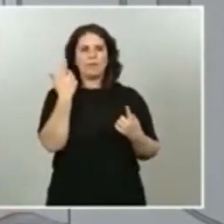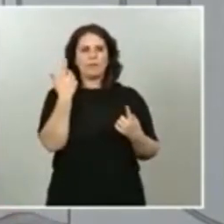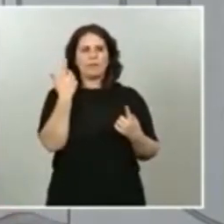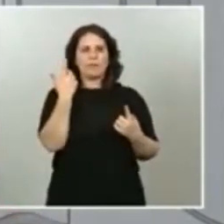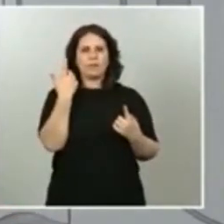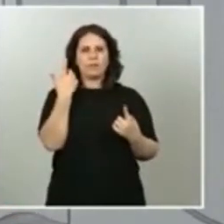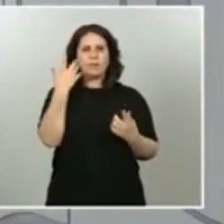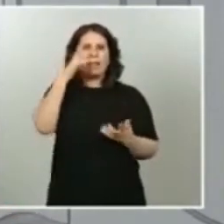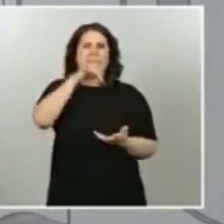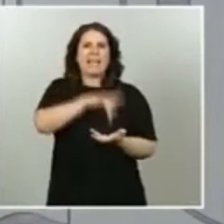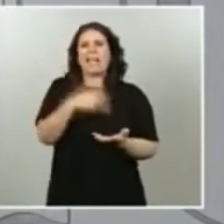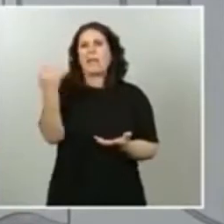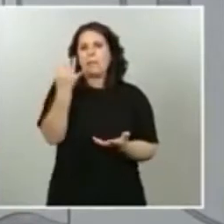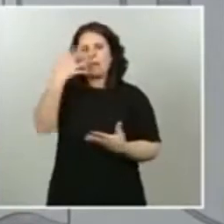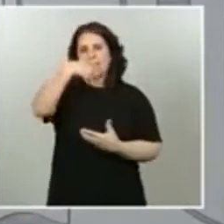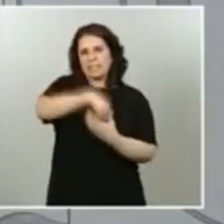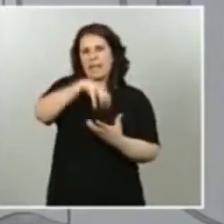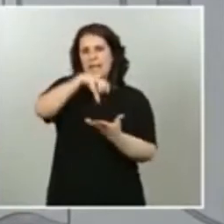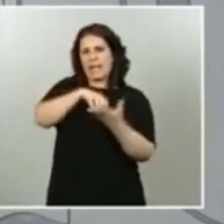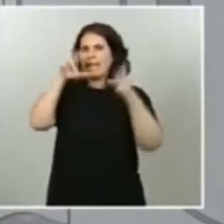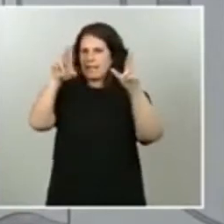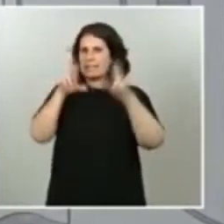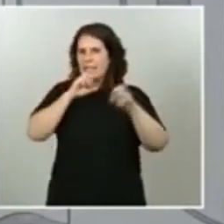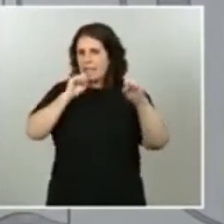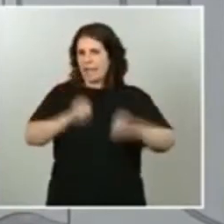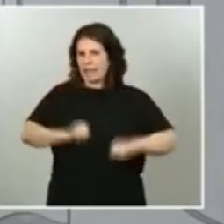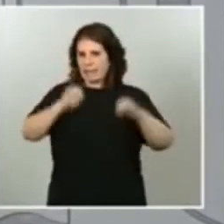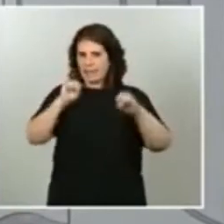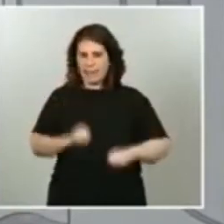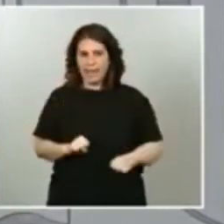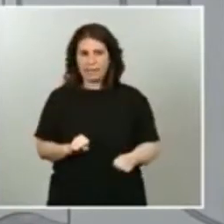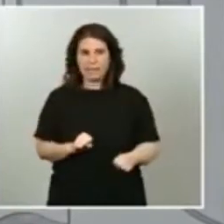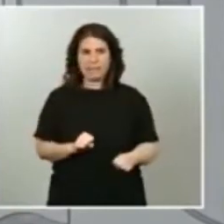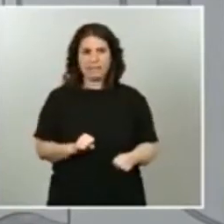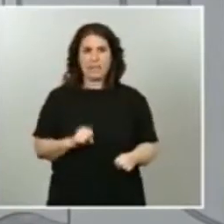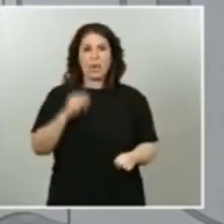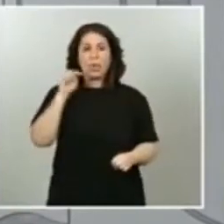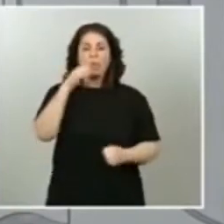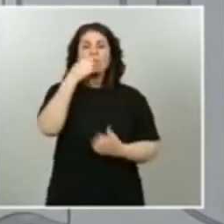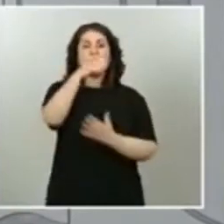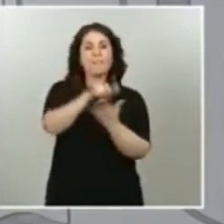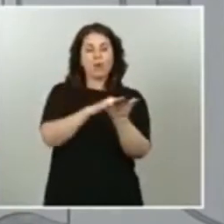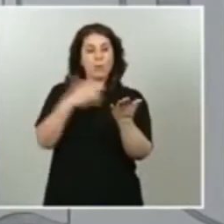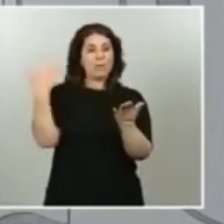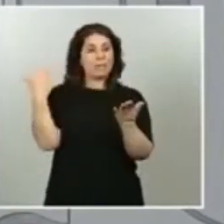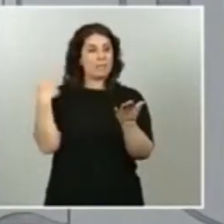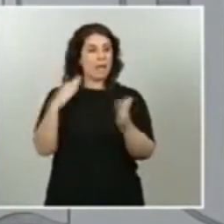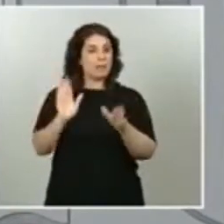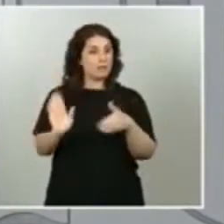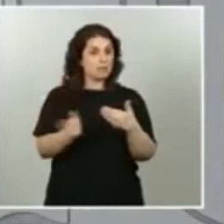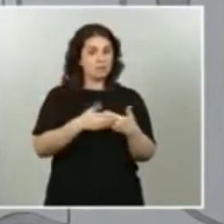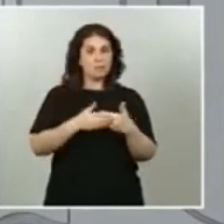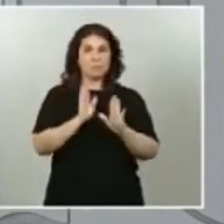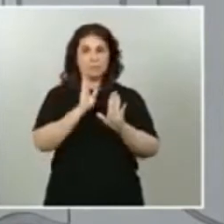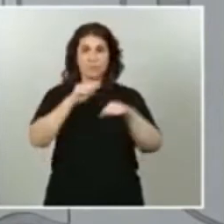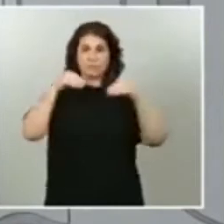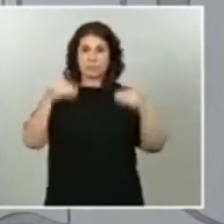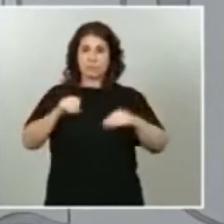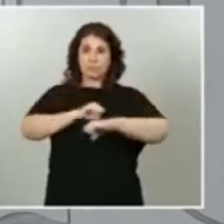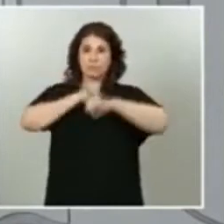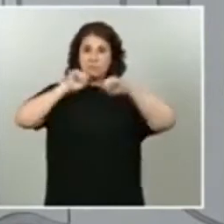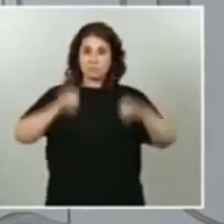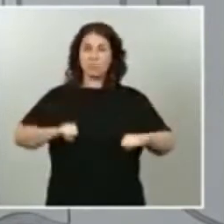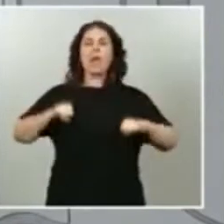residencia de mayores. En el momento en que ese informe esté consolidado, sea robusto, se dará a conocer, como así comprometió